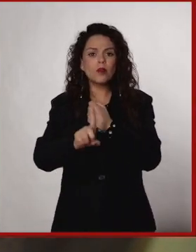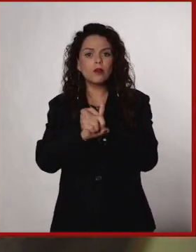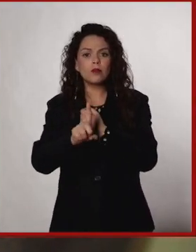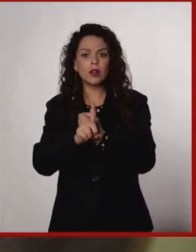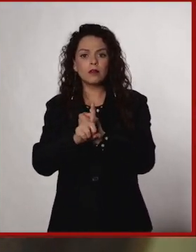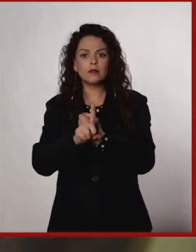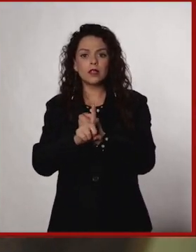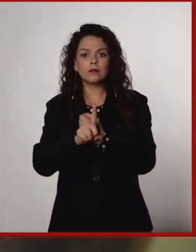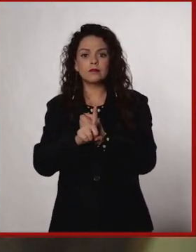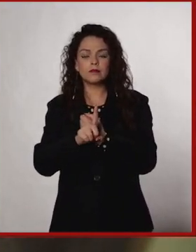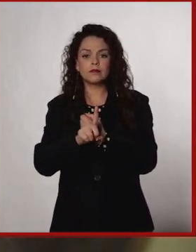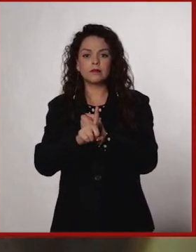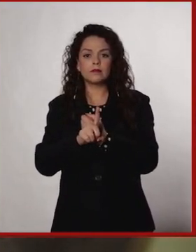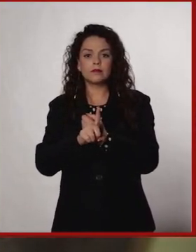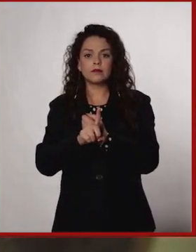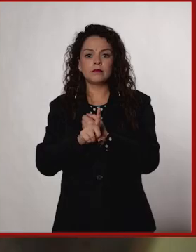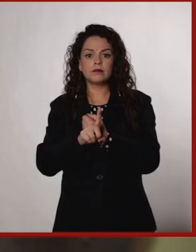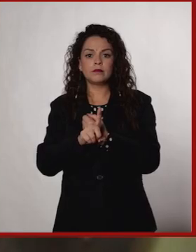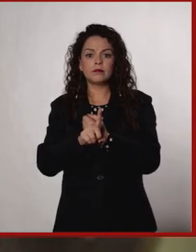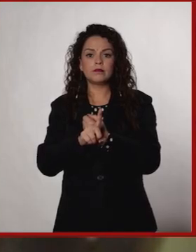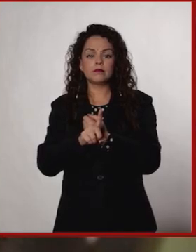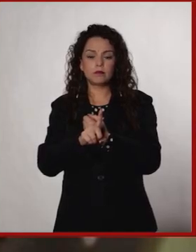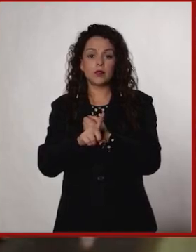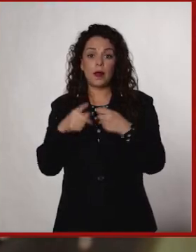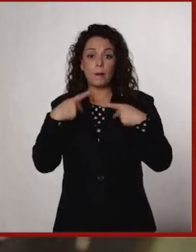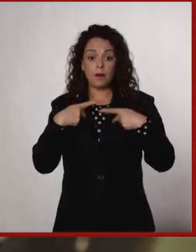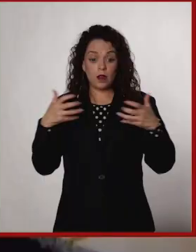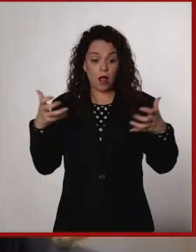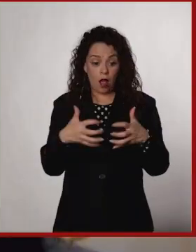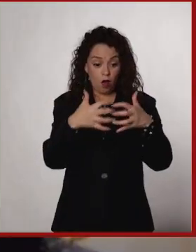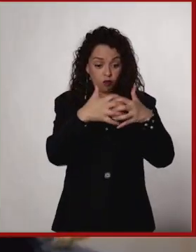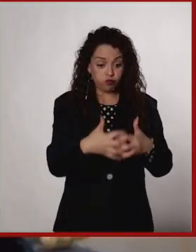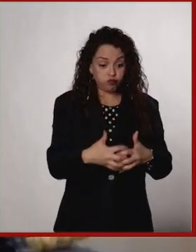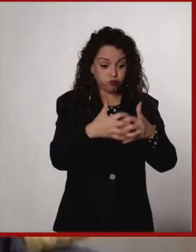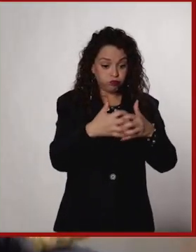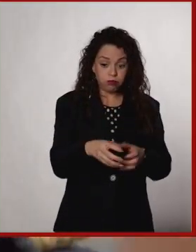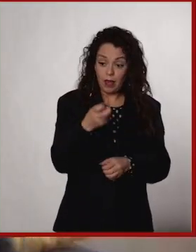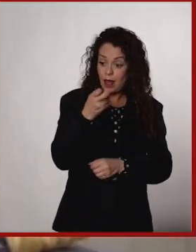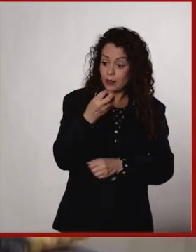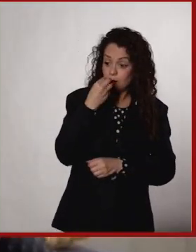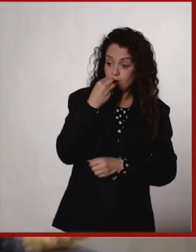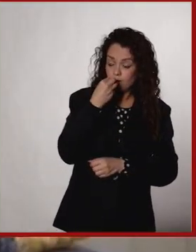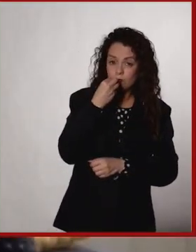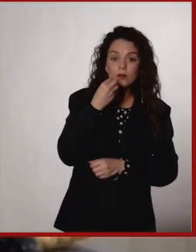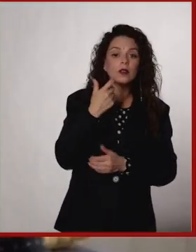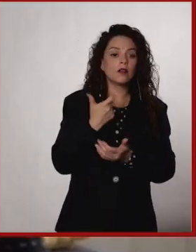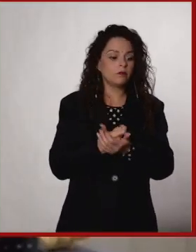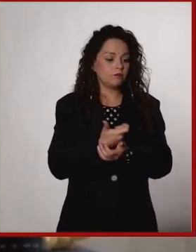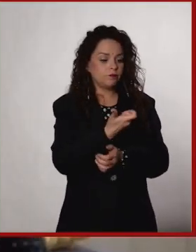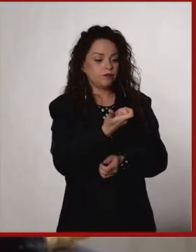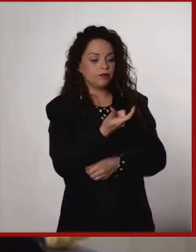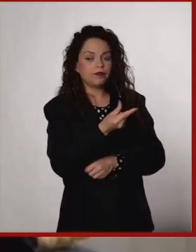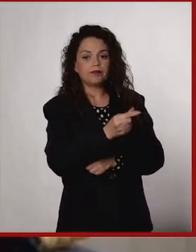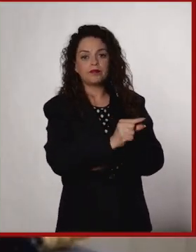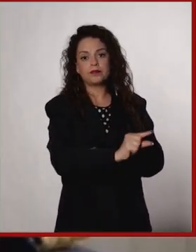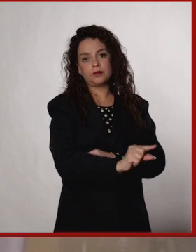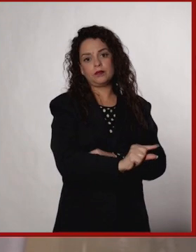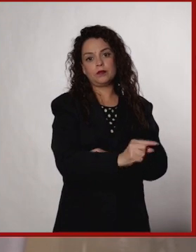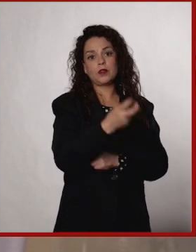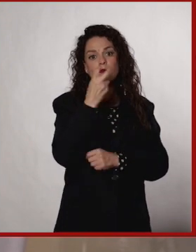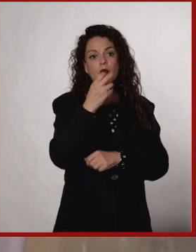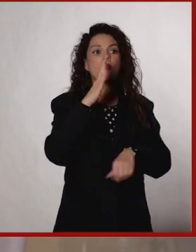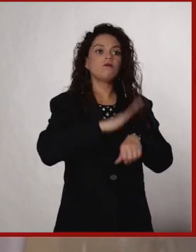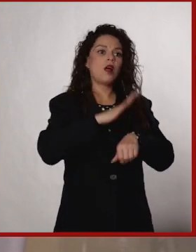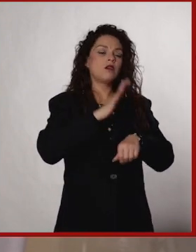el problema es que están castigando a pequeños productores, entonces fomentan la producción masiva,